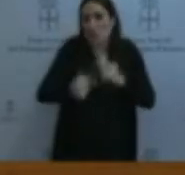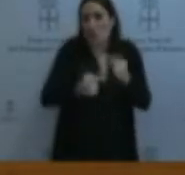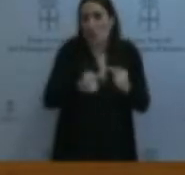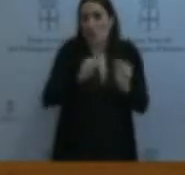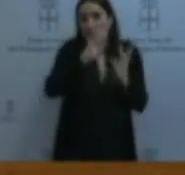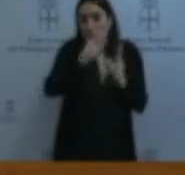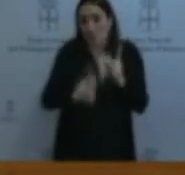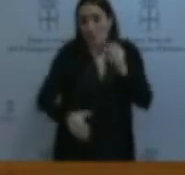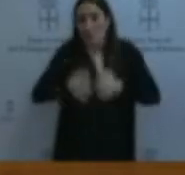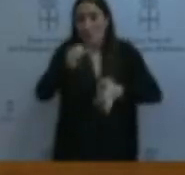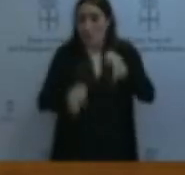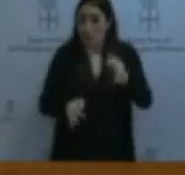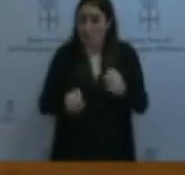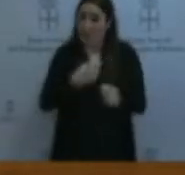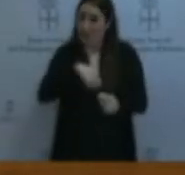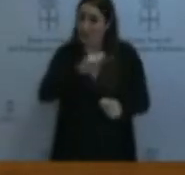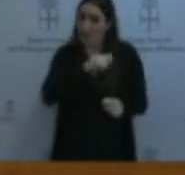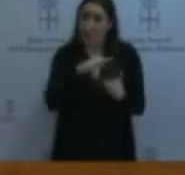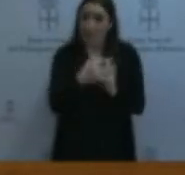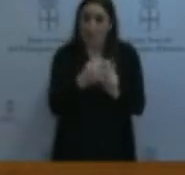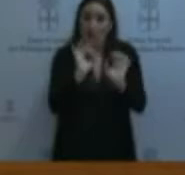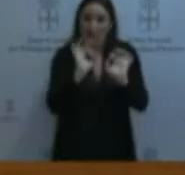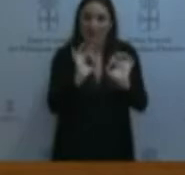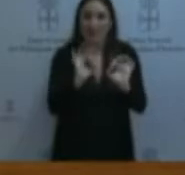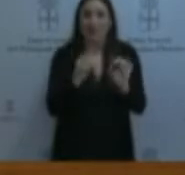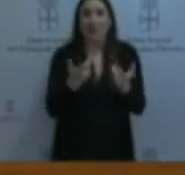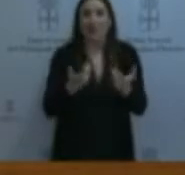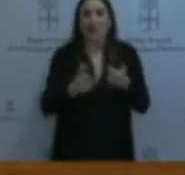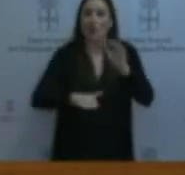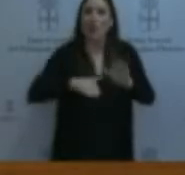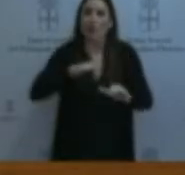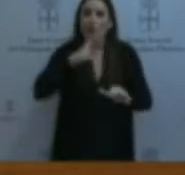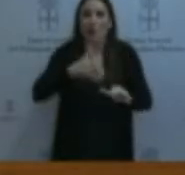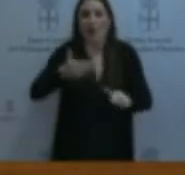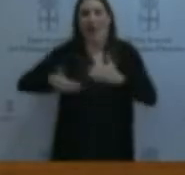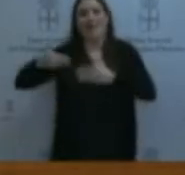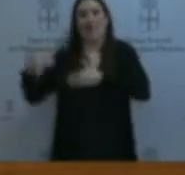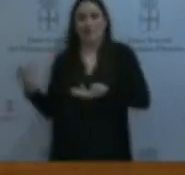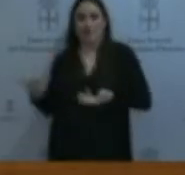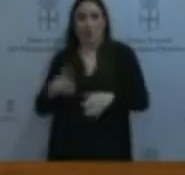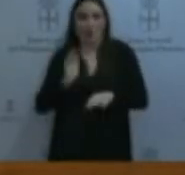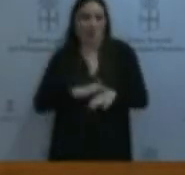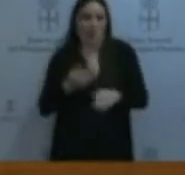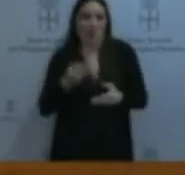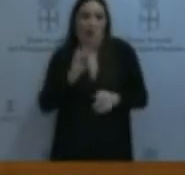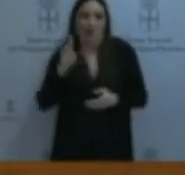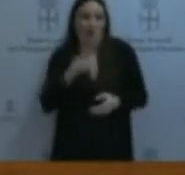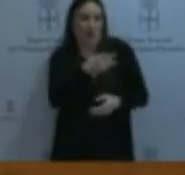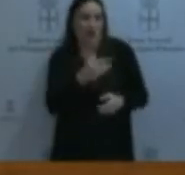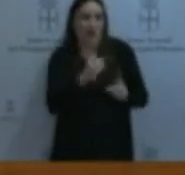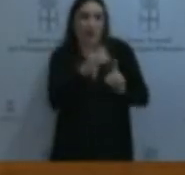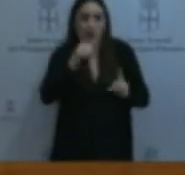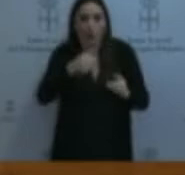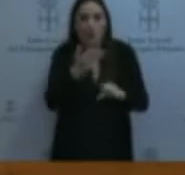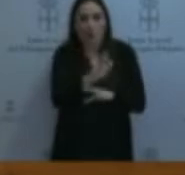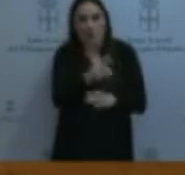española haya llegado a estas condiciones y haya dado serios pasos atrás. Las medidas que, soleado político, el Partido Popular